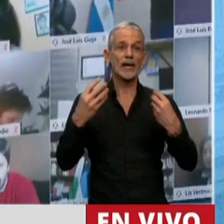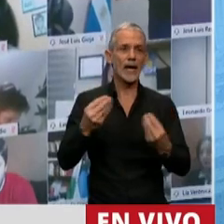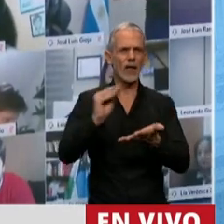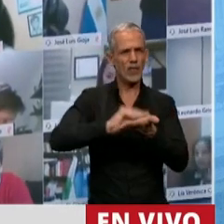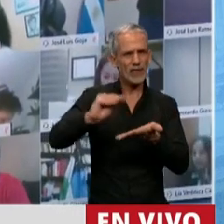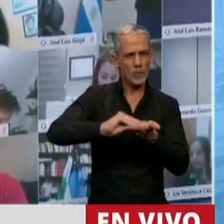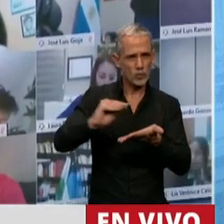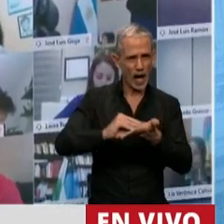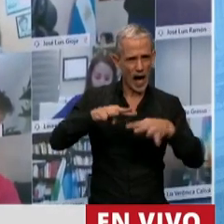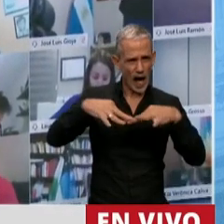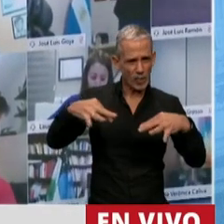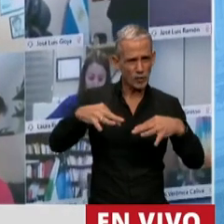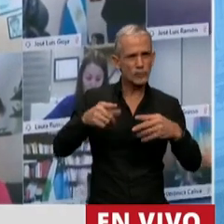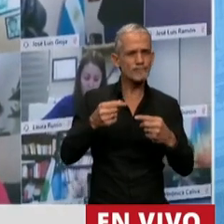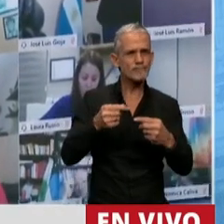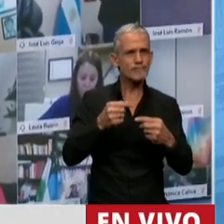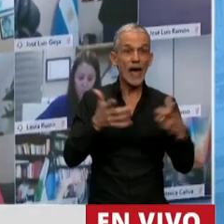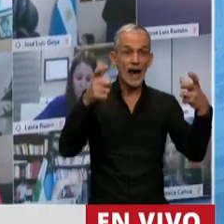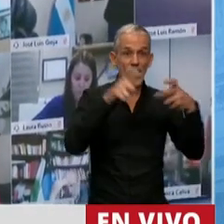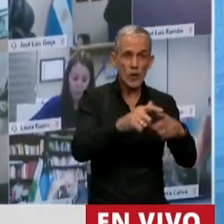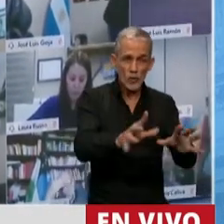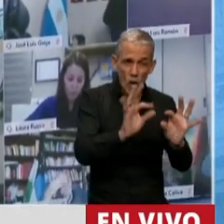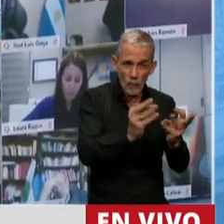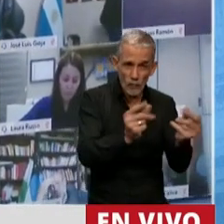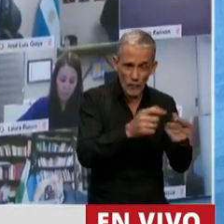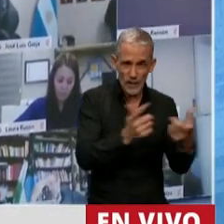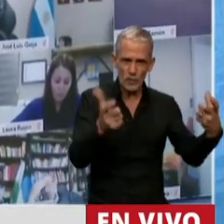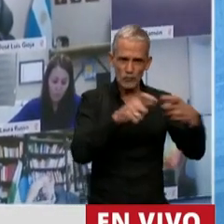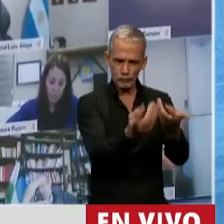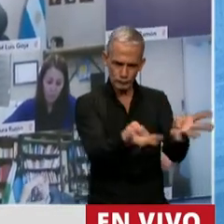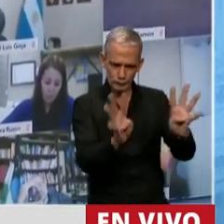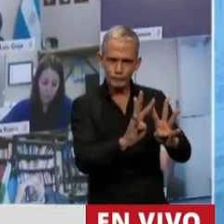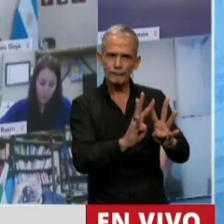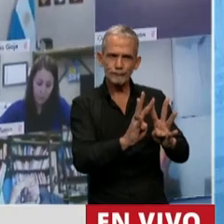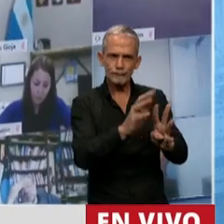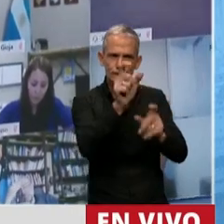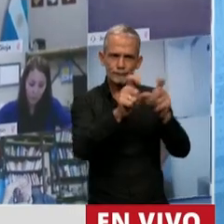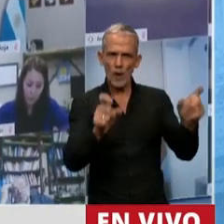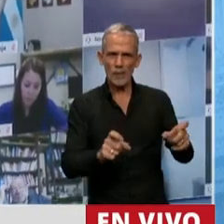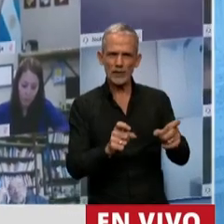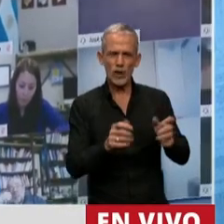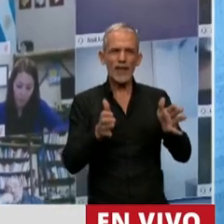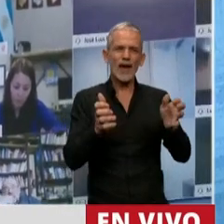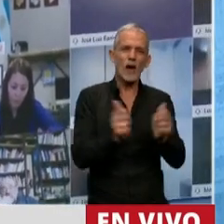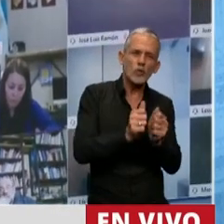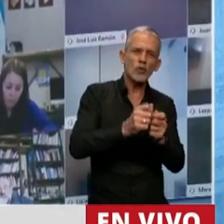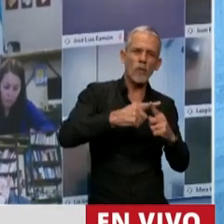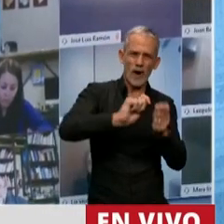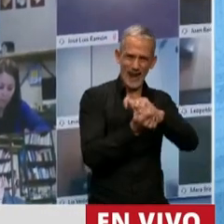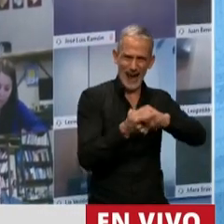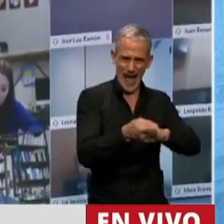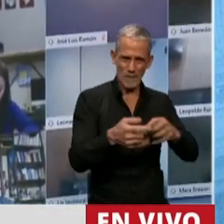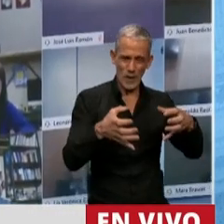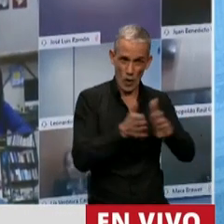diputados, después de salir de una reunión con miembros de Juntos por el Cambio de Juntos